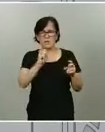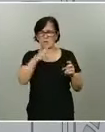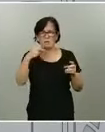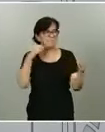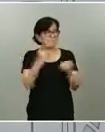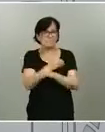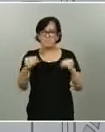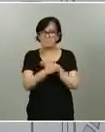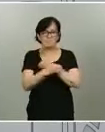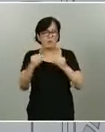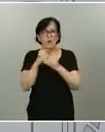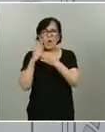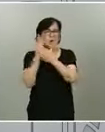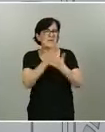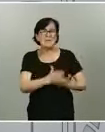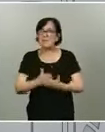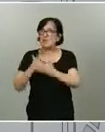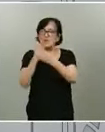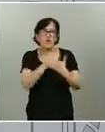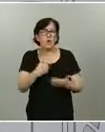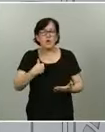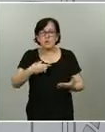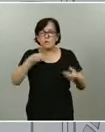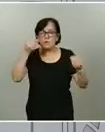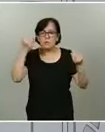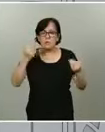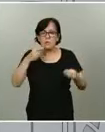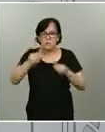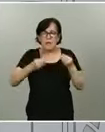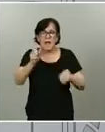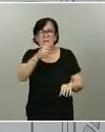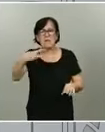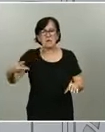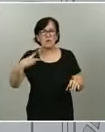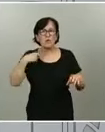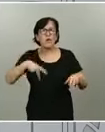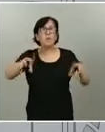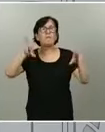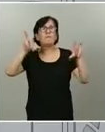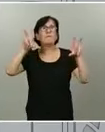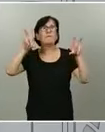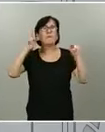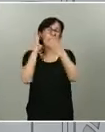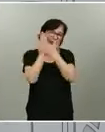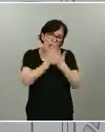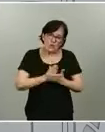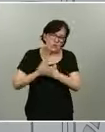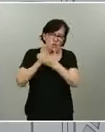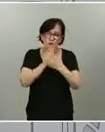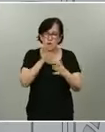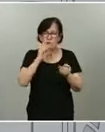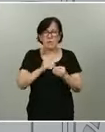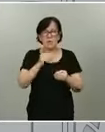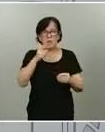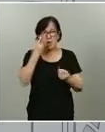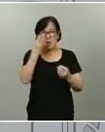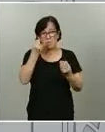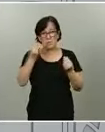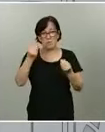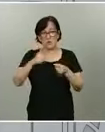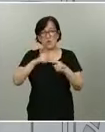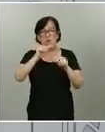estudio, o al menos yo no he accedido a ningún resultado concluyente de ningún estudio. Una de las razones es que en muchos casos se utiliza de forma